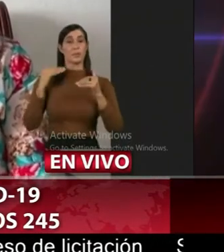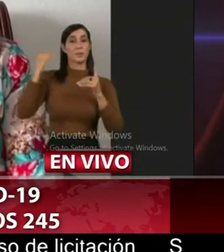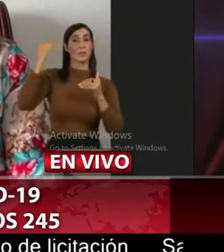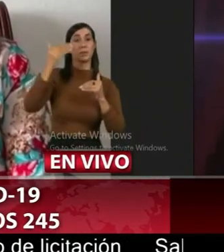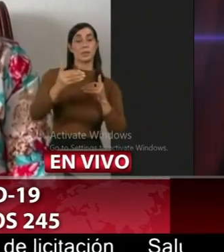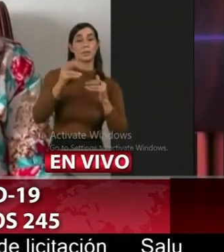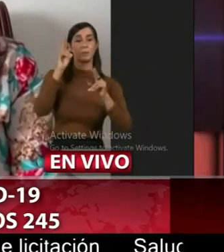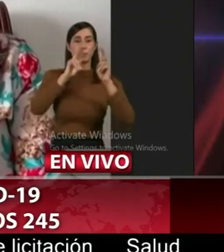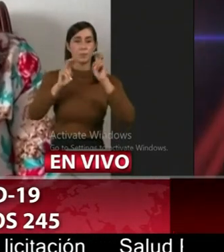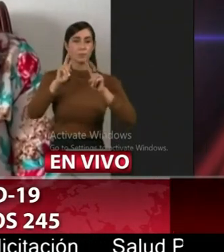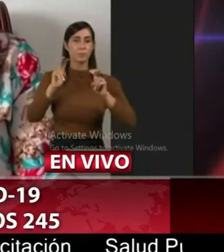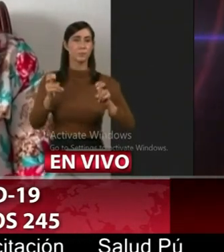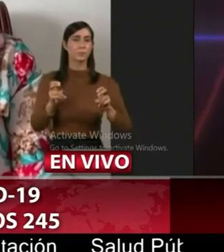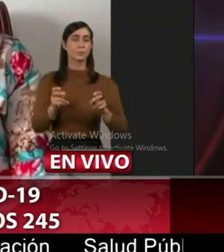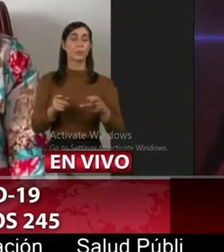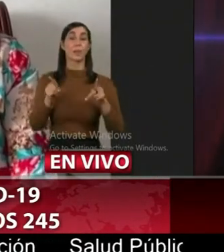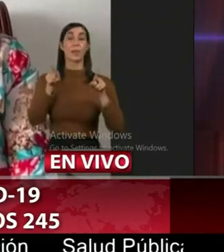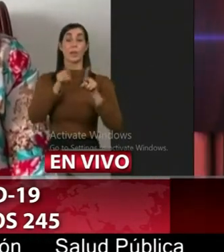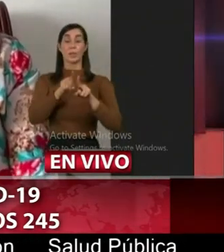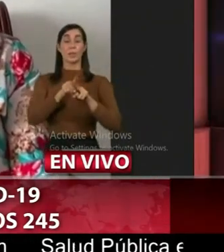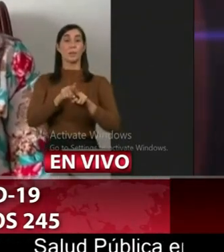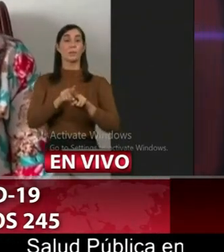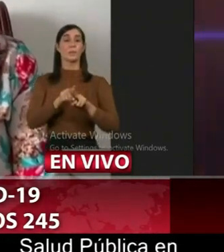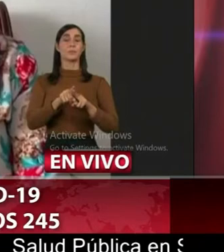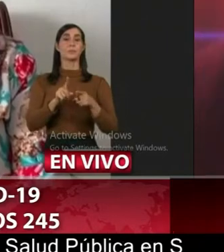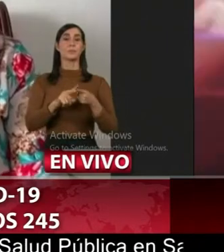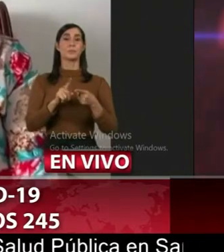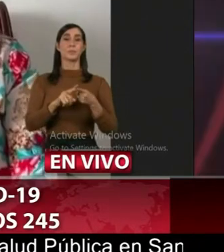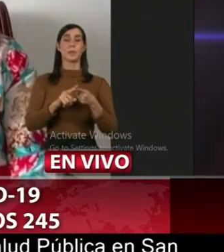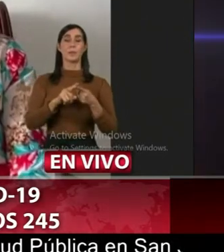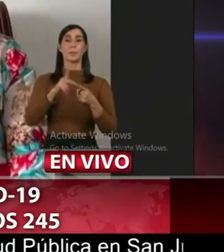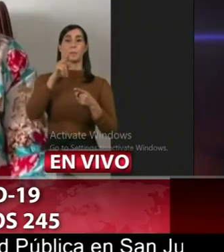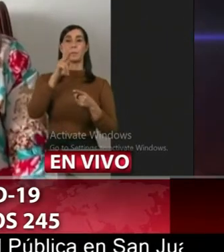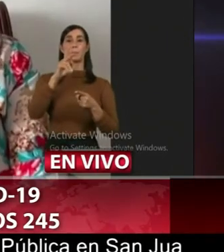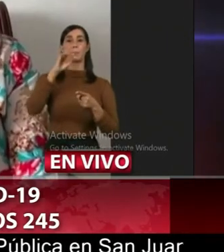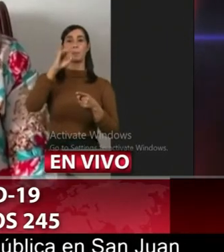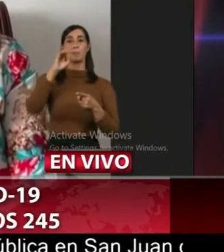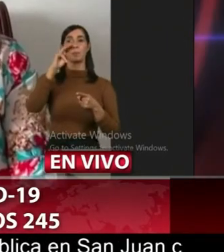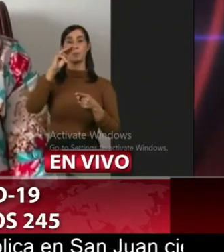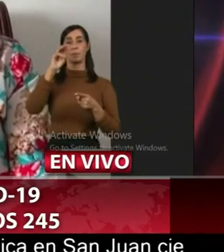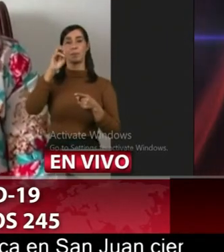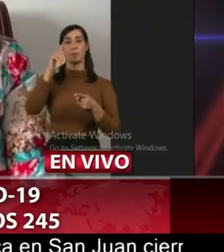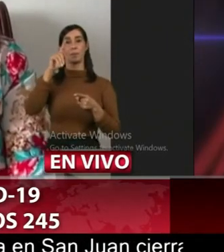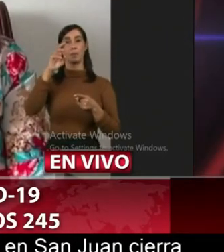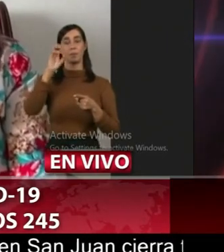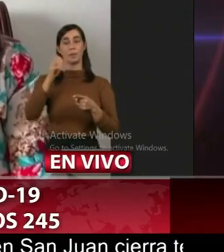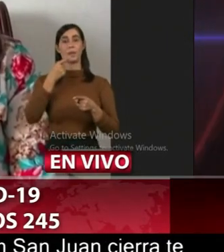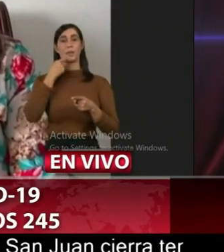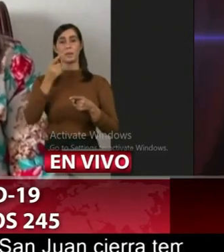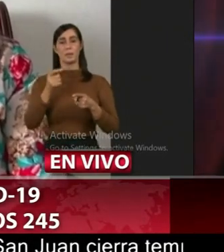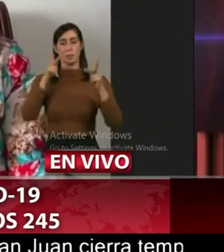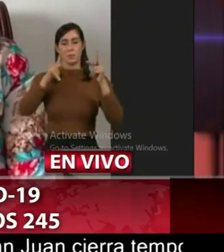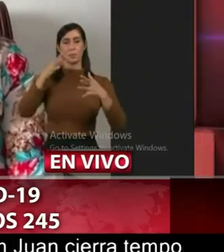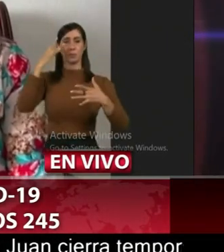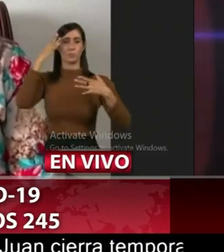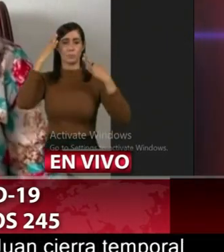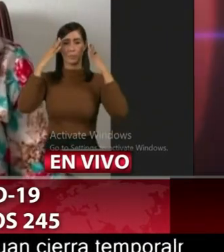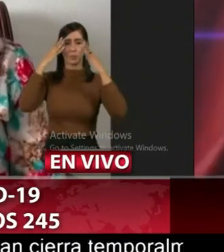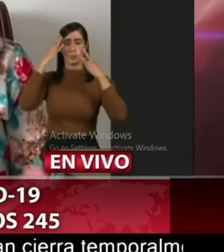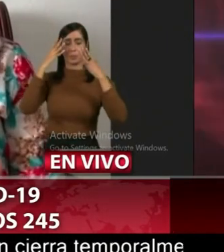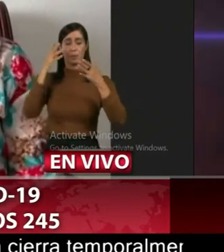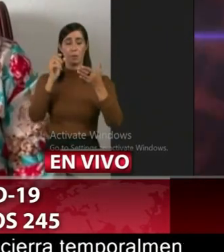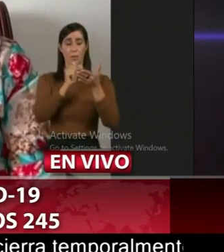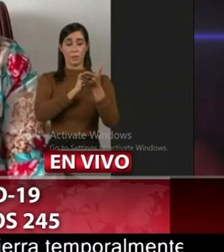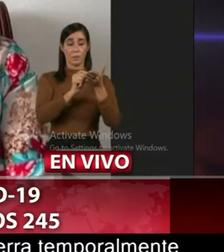cabo esa vigilancia sentinela además ministro en Pimentel me comentan que hay personas que están muy preocupadas porque tienen